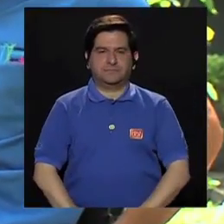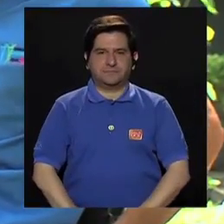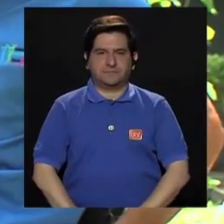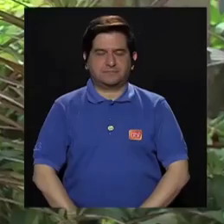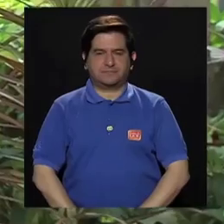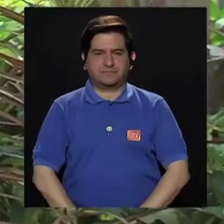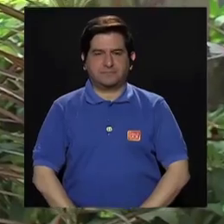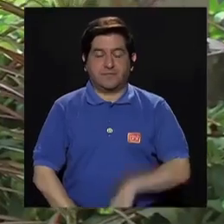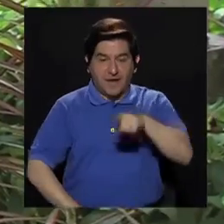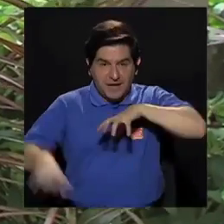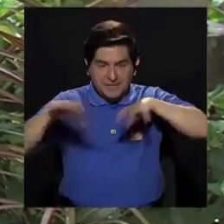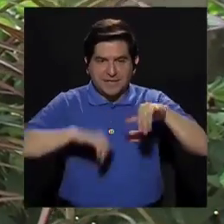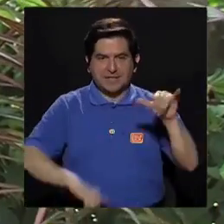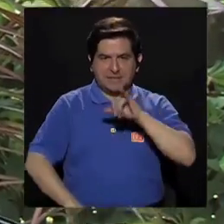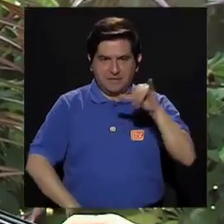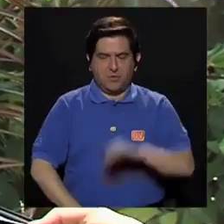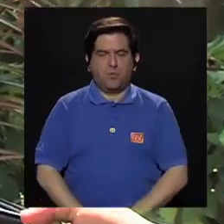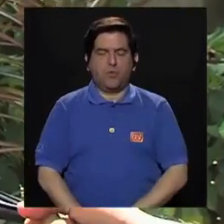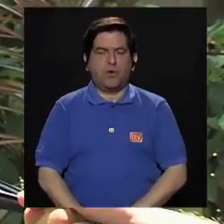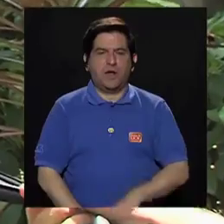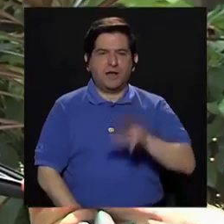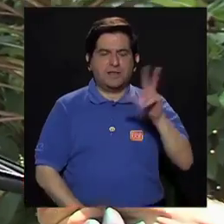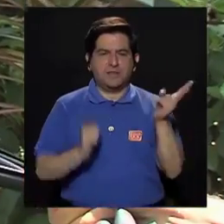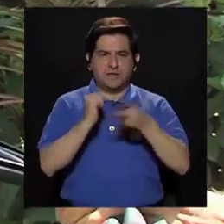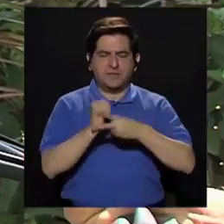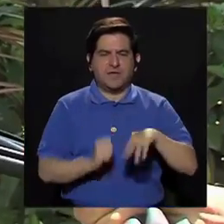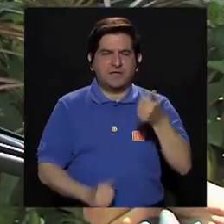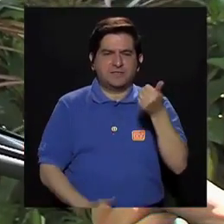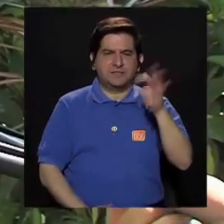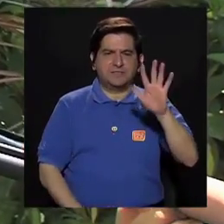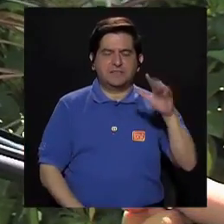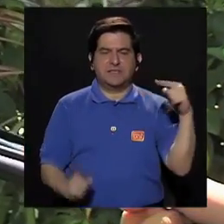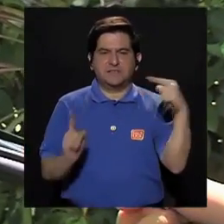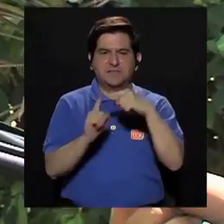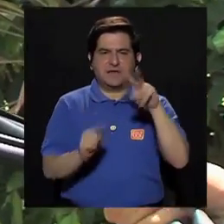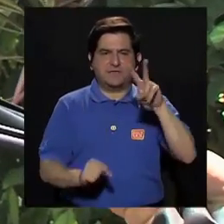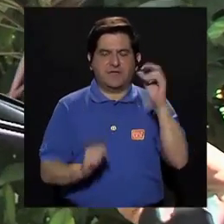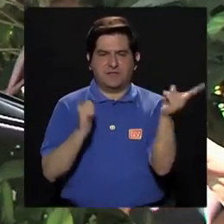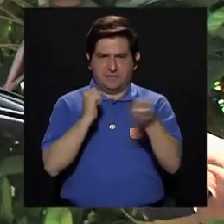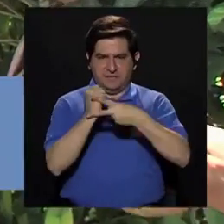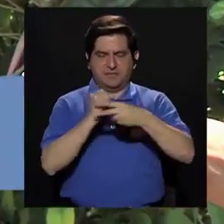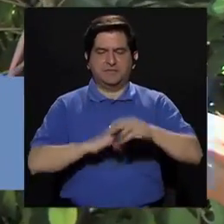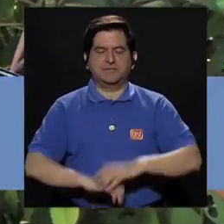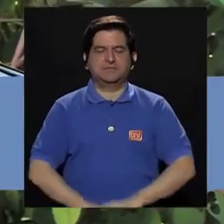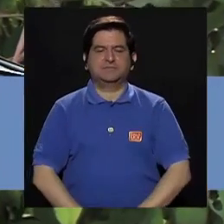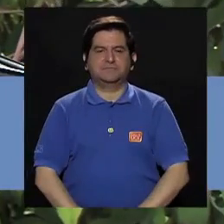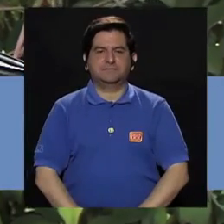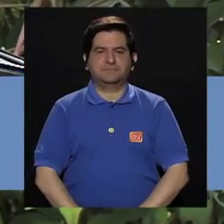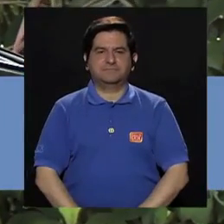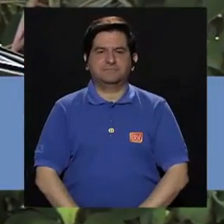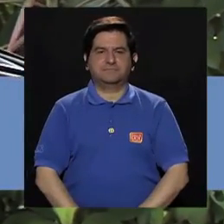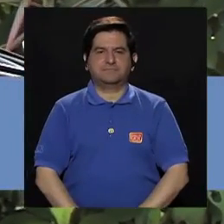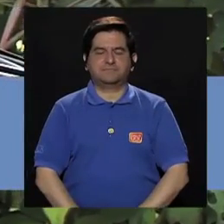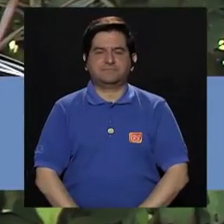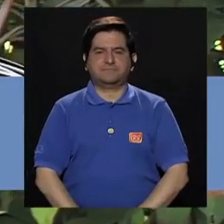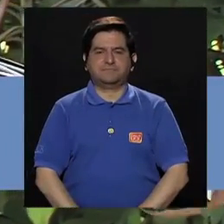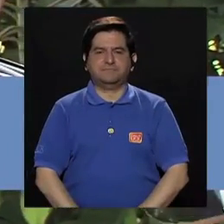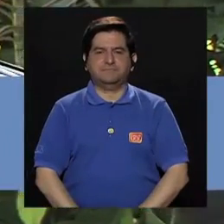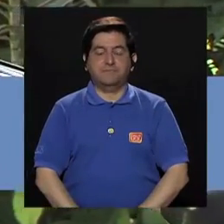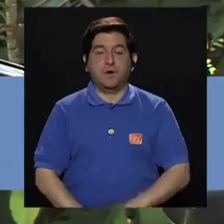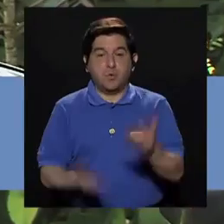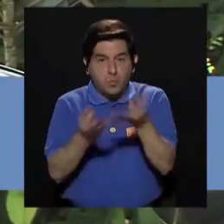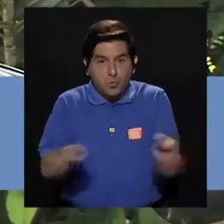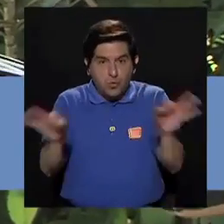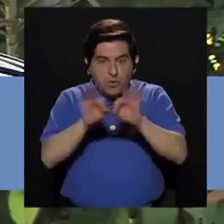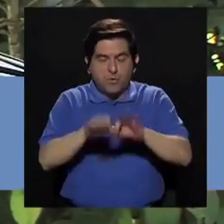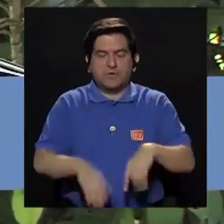Este ejercicio Igual lo podemos hacer 3 series De 15 repeticiones A 3 series A 20 repeticiones Aquí es muy importante Que las muñecas Estén rectas